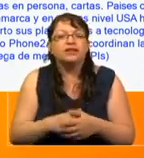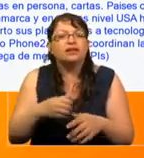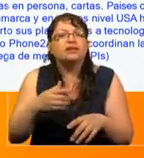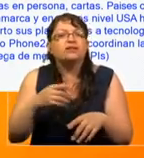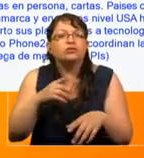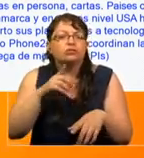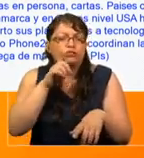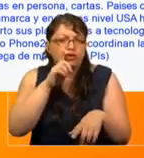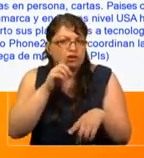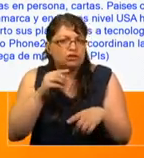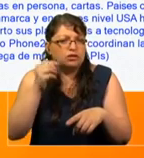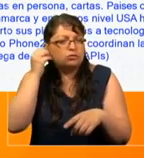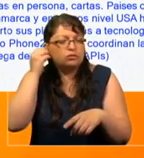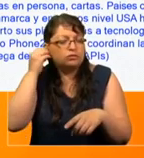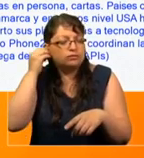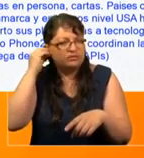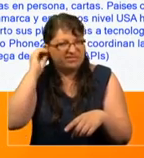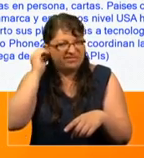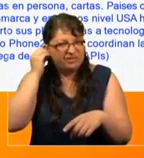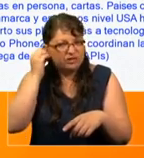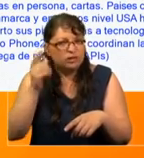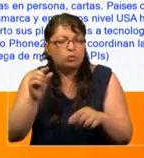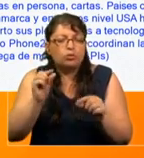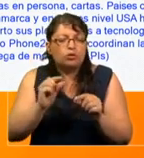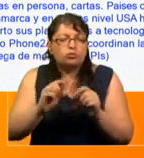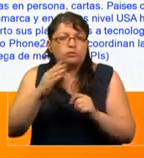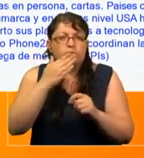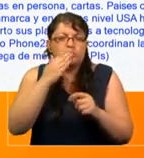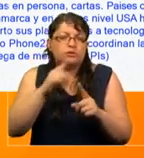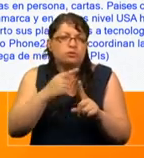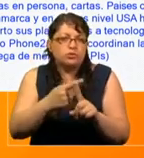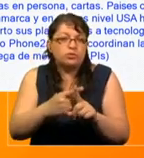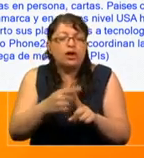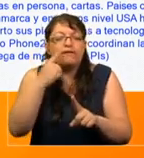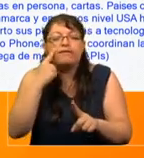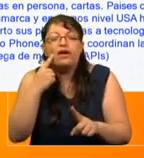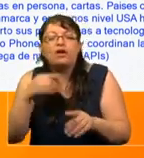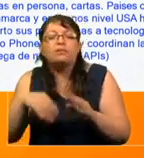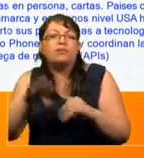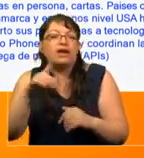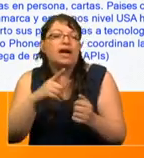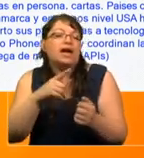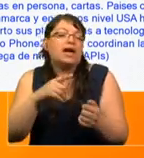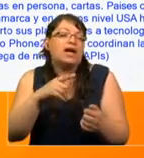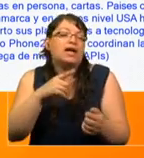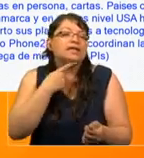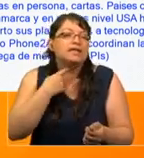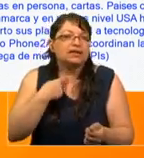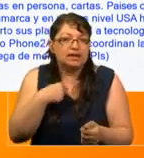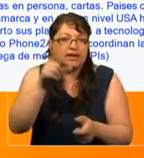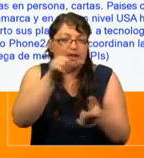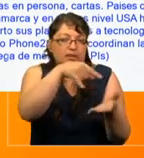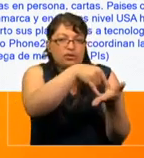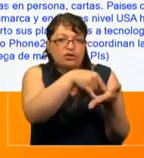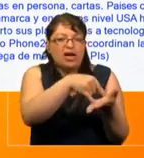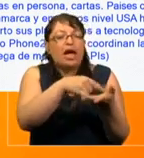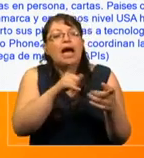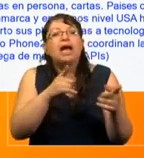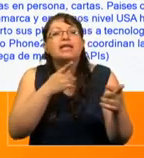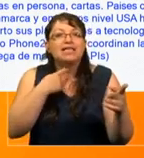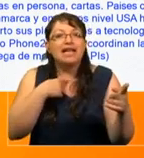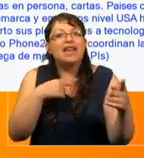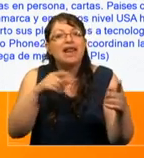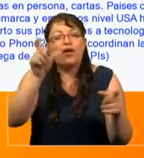poquitito más de éxito y donde se ve un poco más de interés de los legisladores a conectarse con